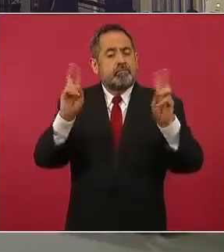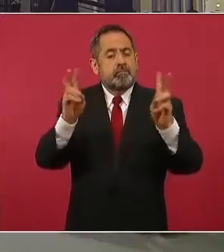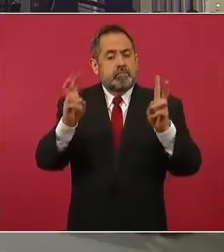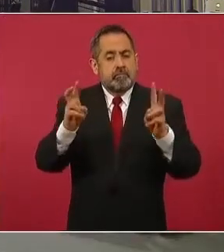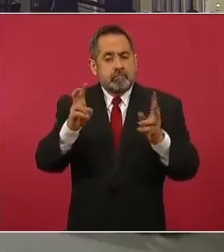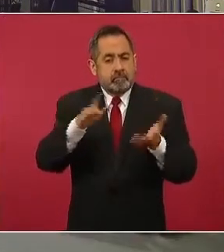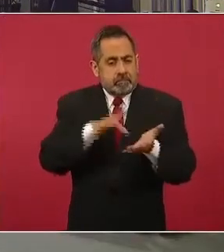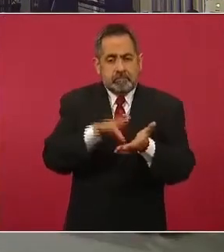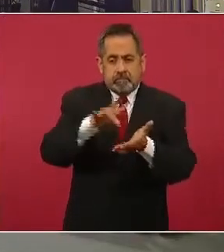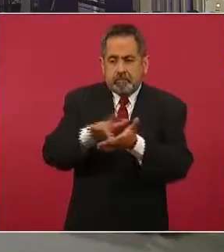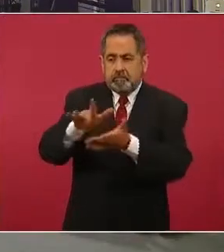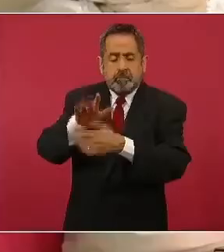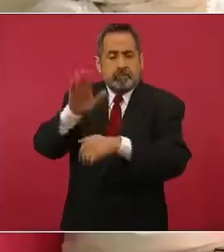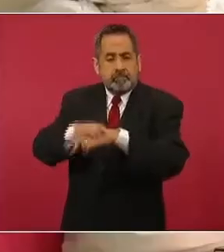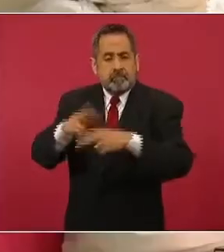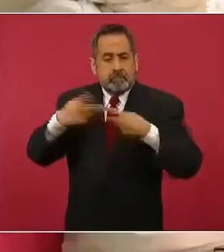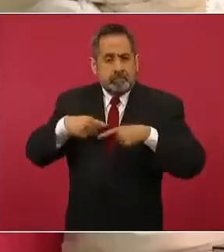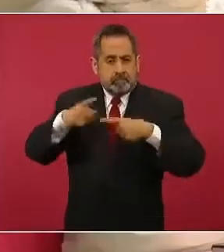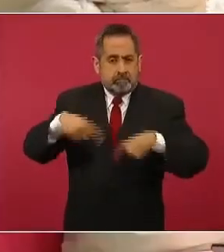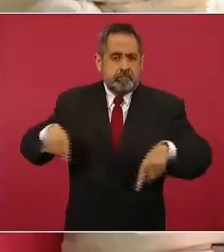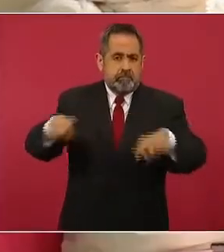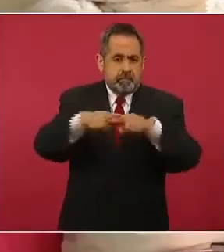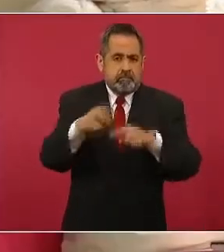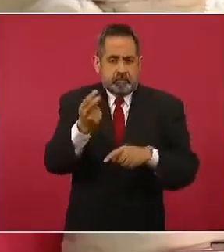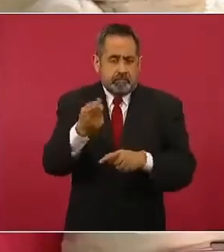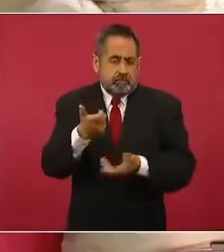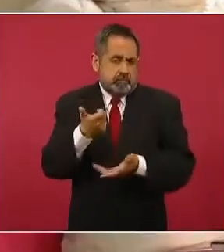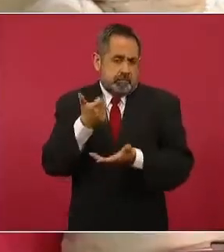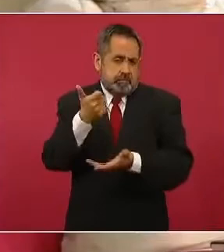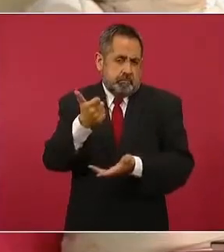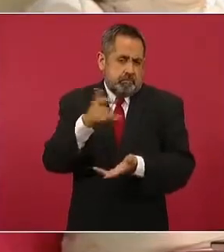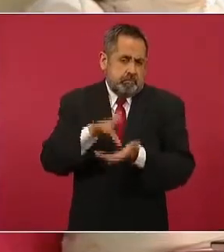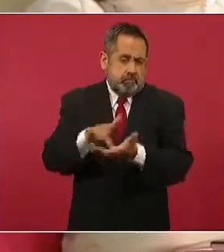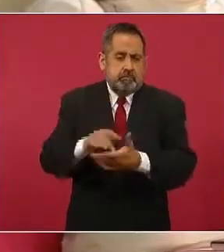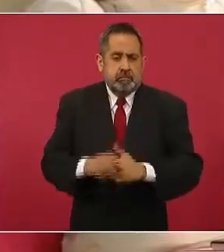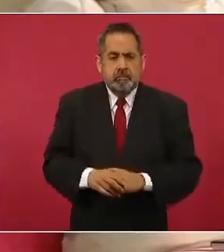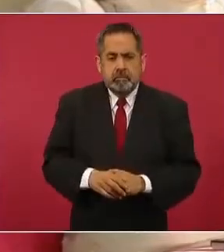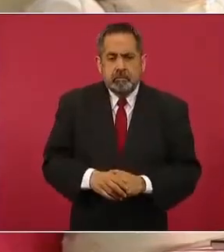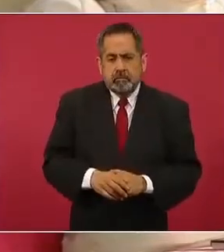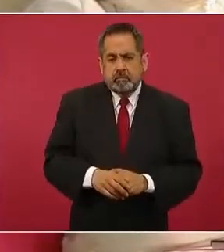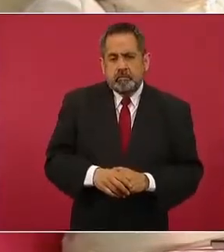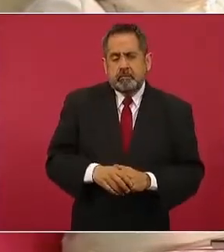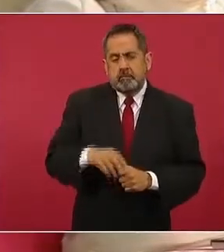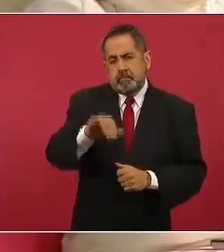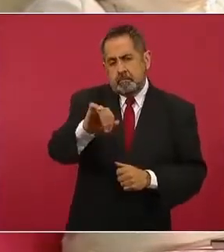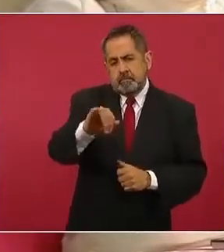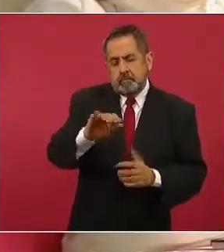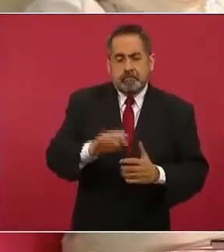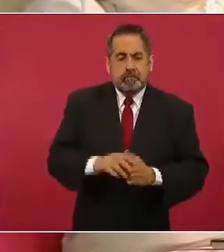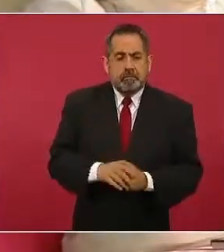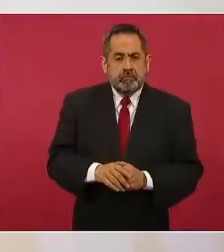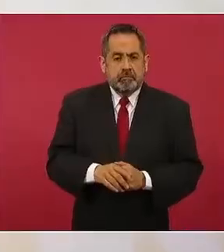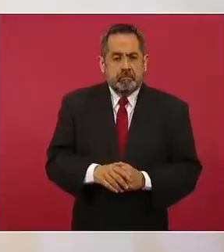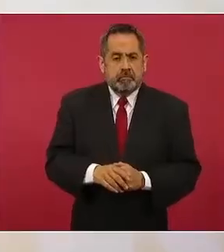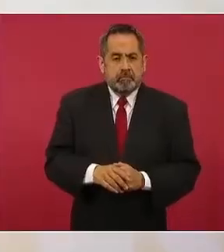apoyar a más personas que estén buscando este tipo de apoyos. Sí, sería